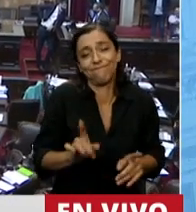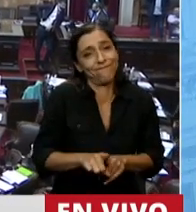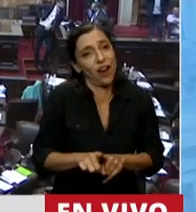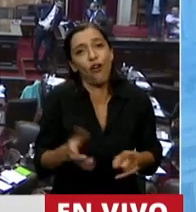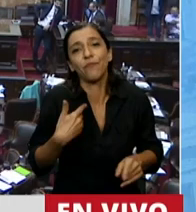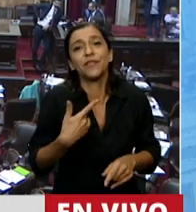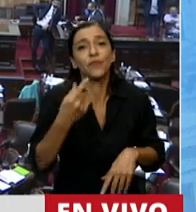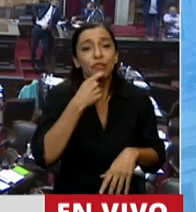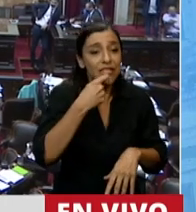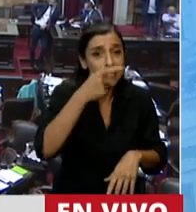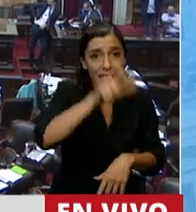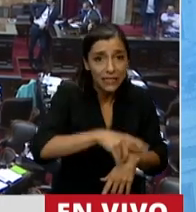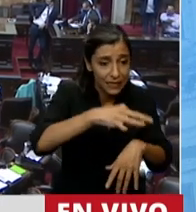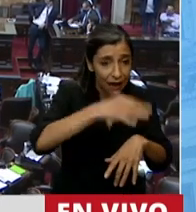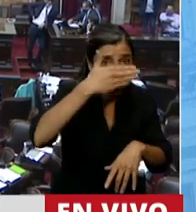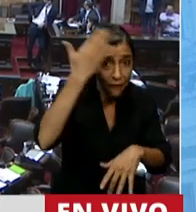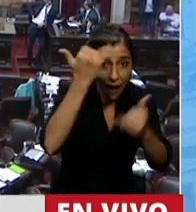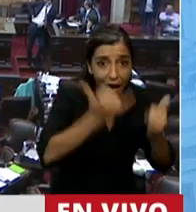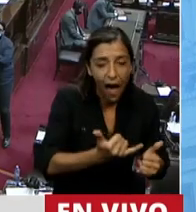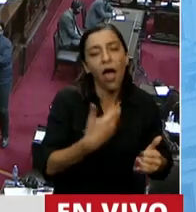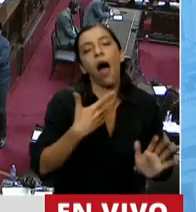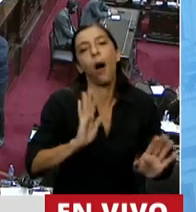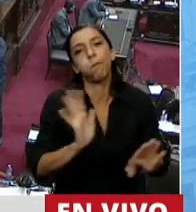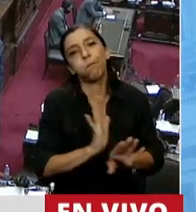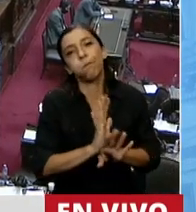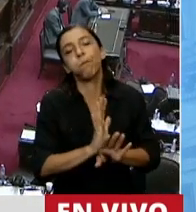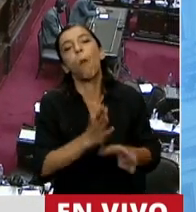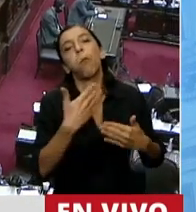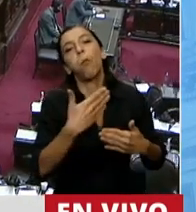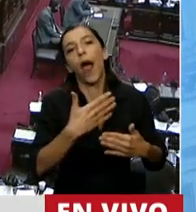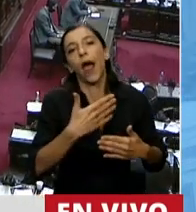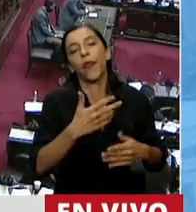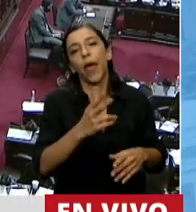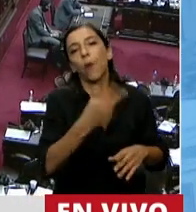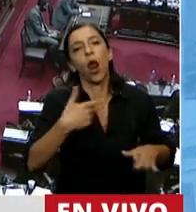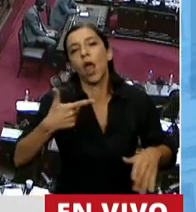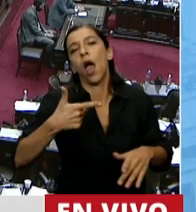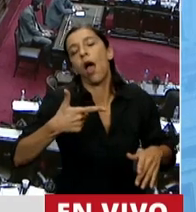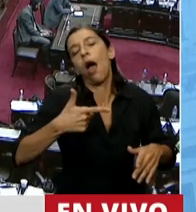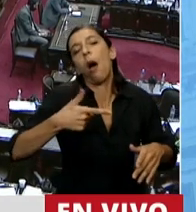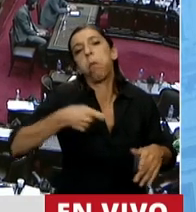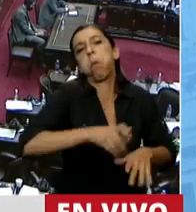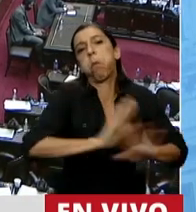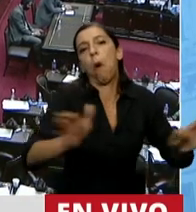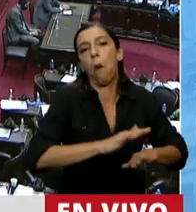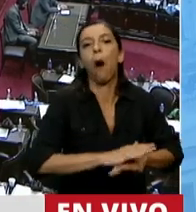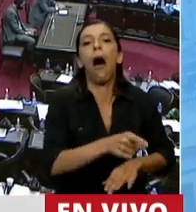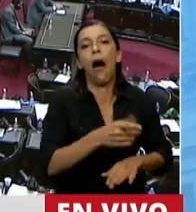matando al paciente. La textual del expresidente uruguayo Tabaré Vázquez.